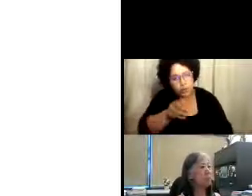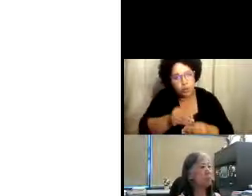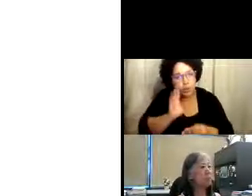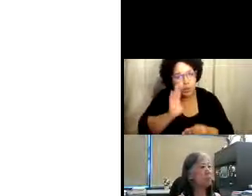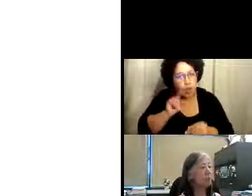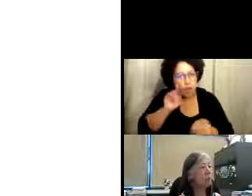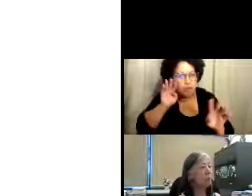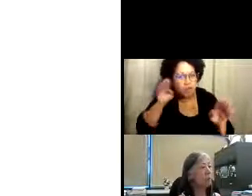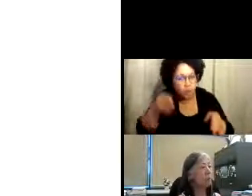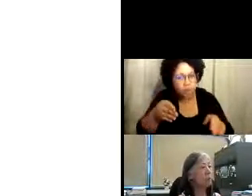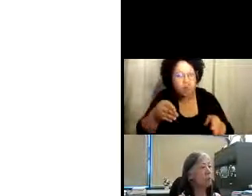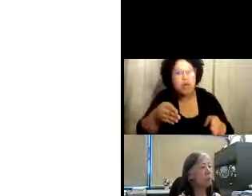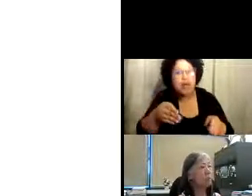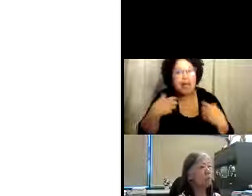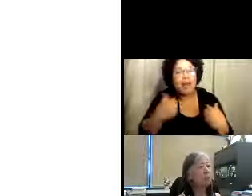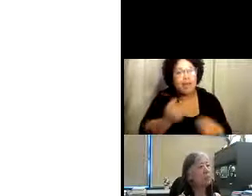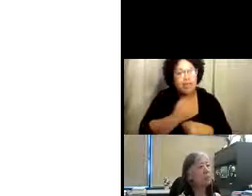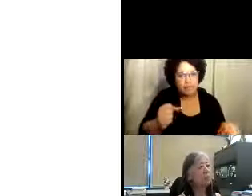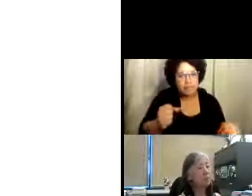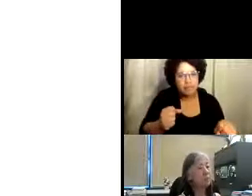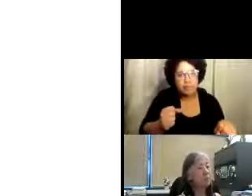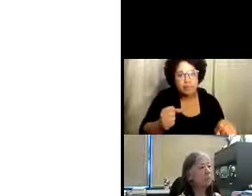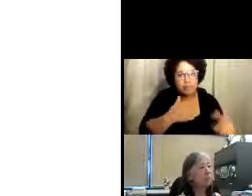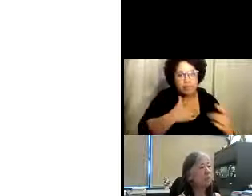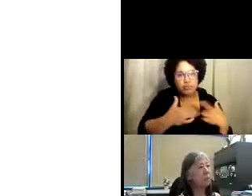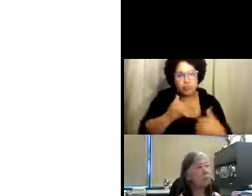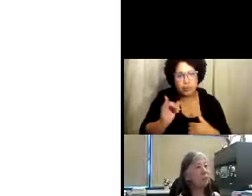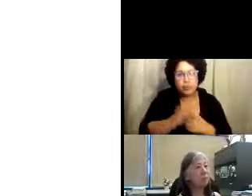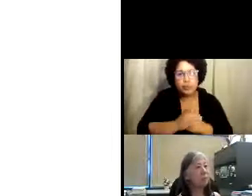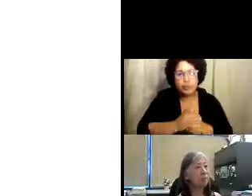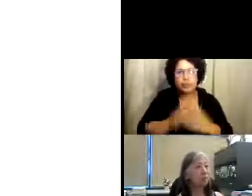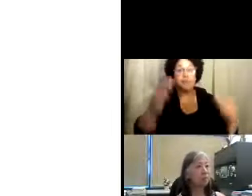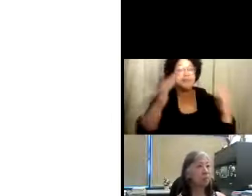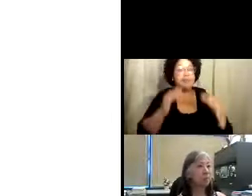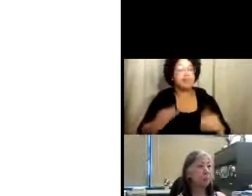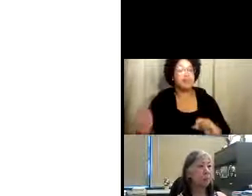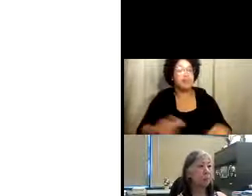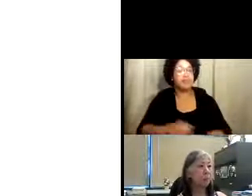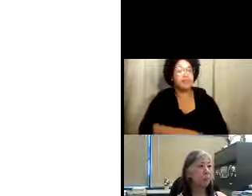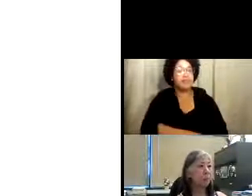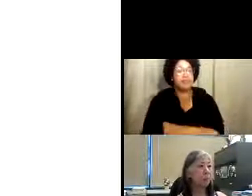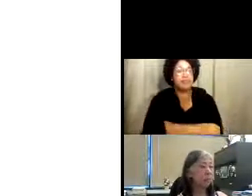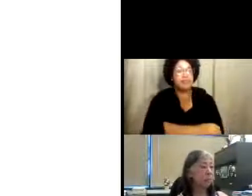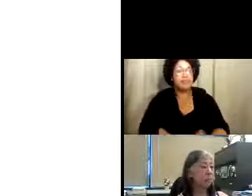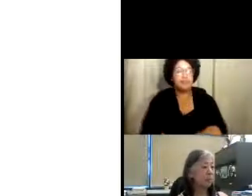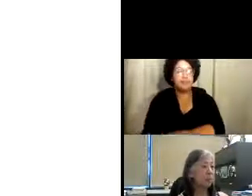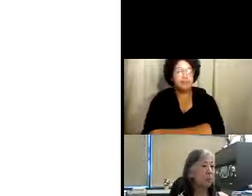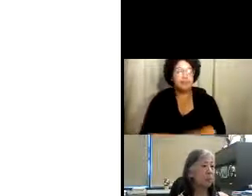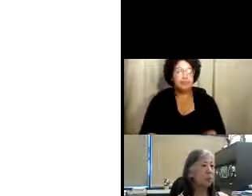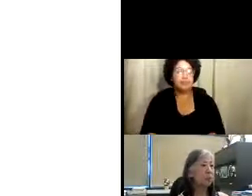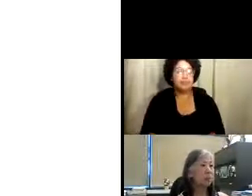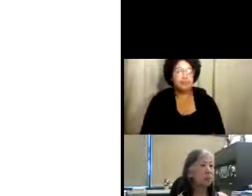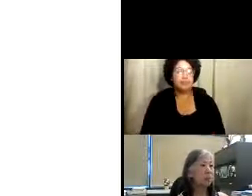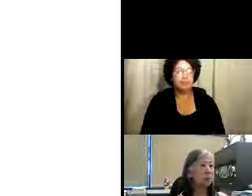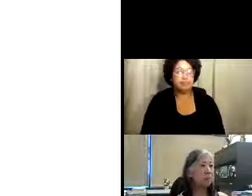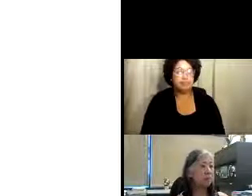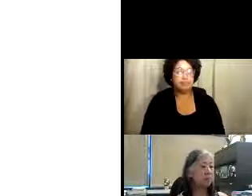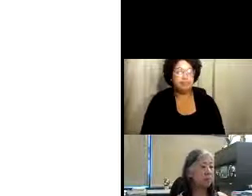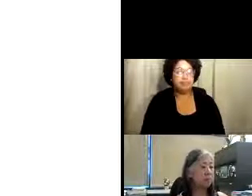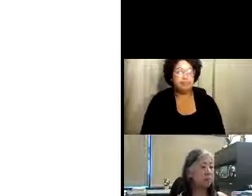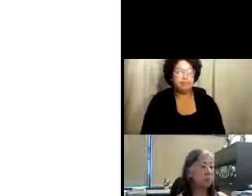la infección, pero también vamos a mantener en mente lo que es salud y seguridad. Próxima página, por favor.